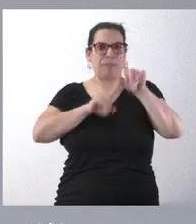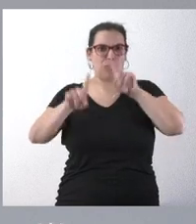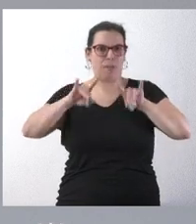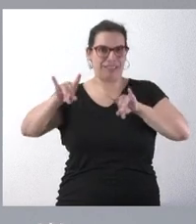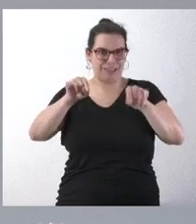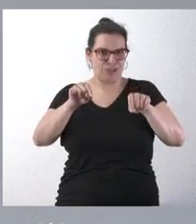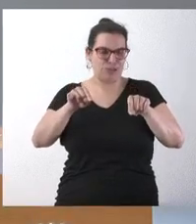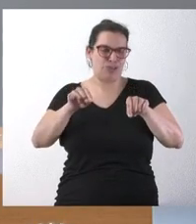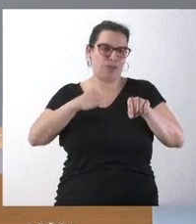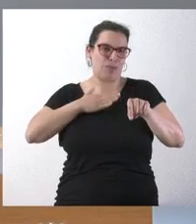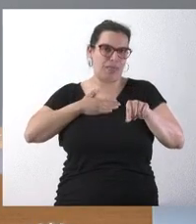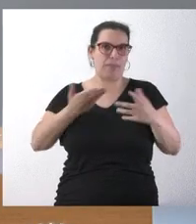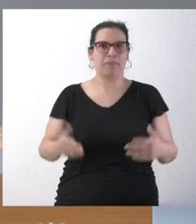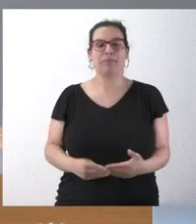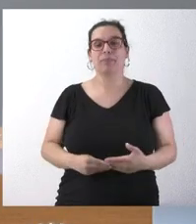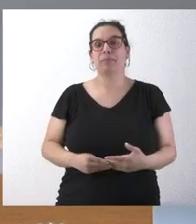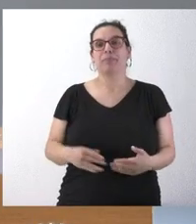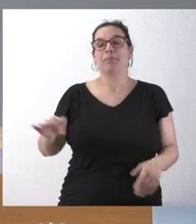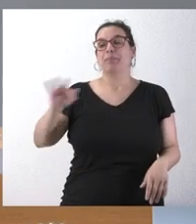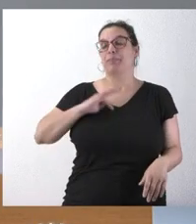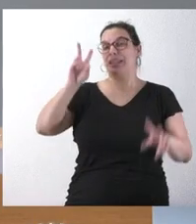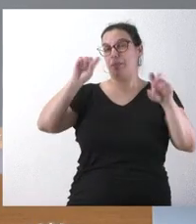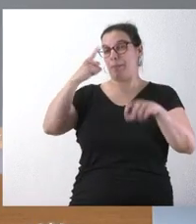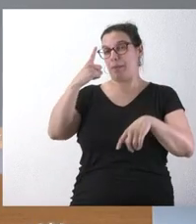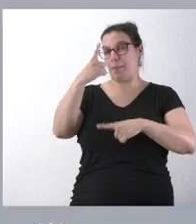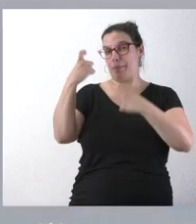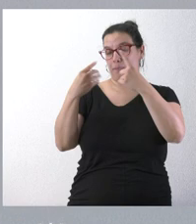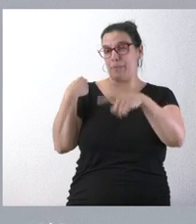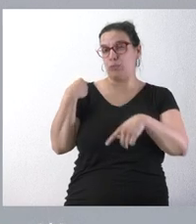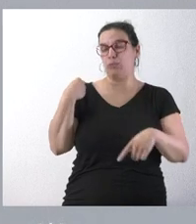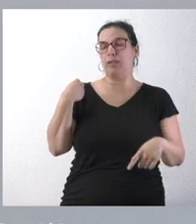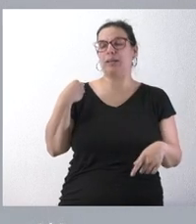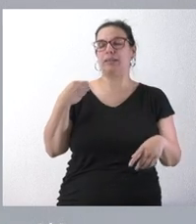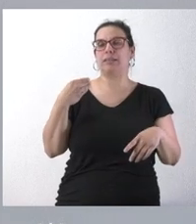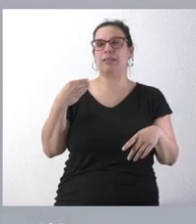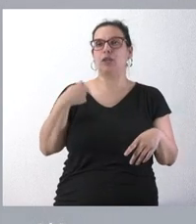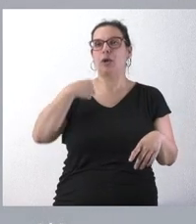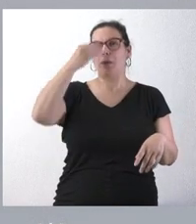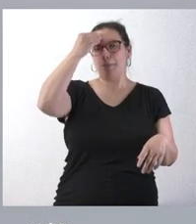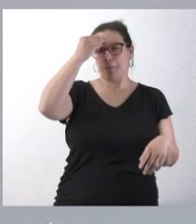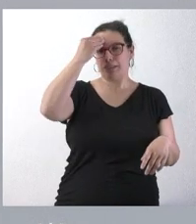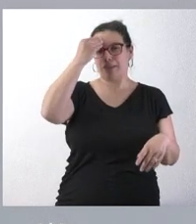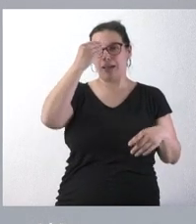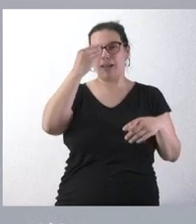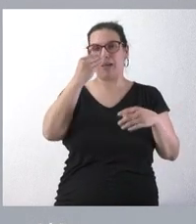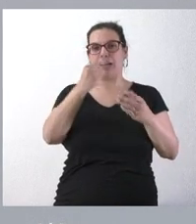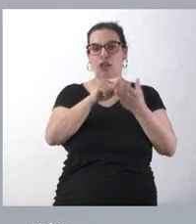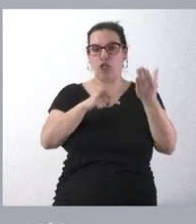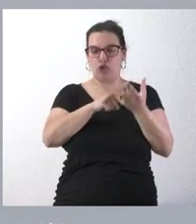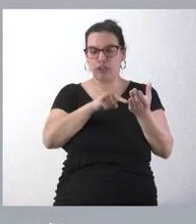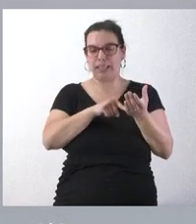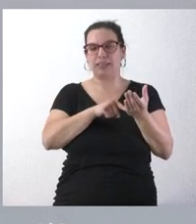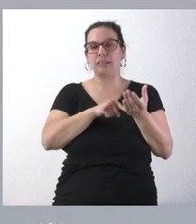produce. Y en relación con la primera cuestión, que la había anticipado, que yo creía viendo el dosier que los fondos